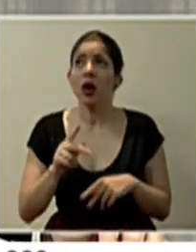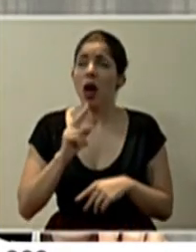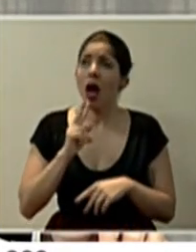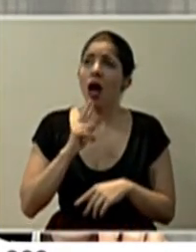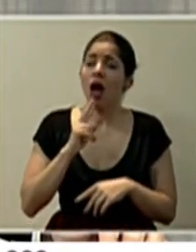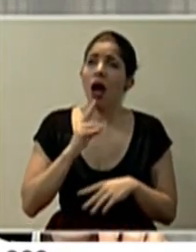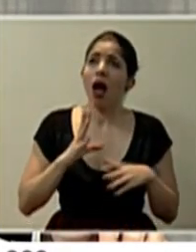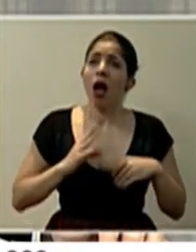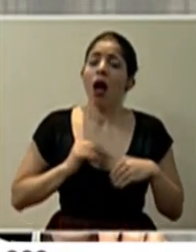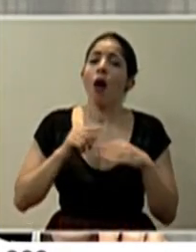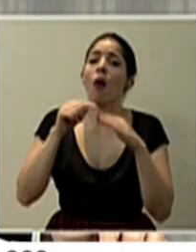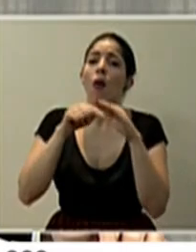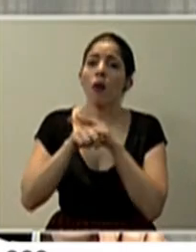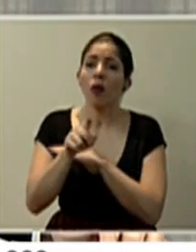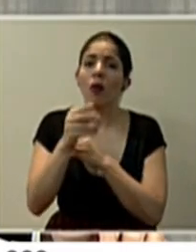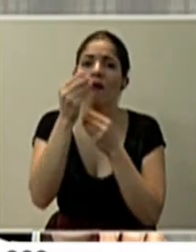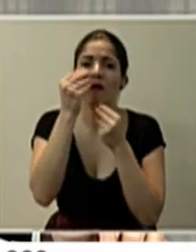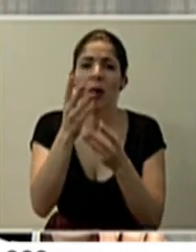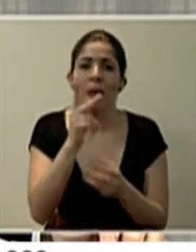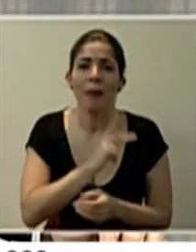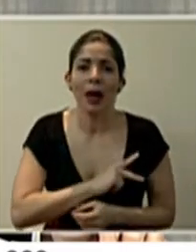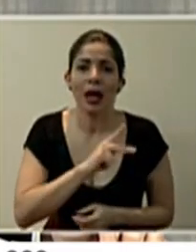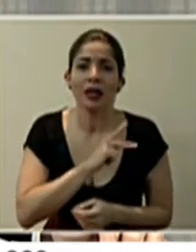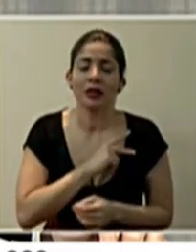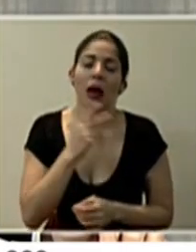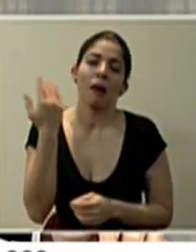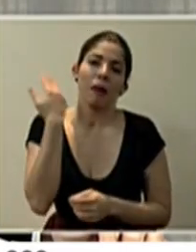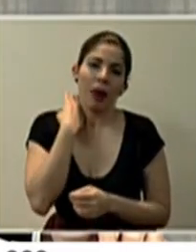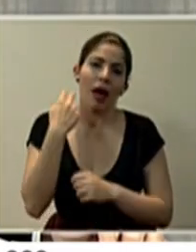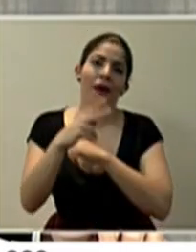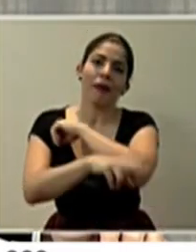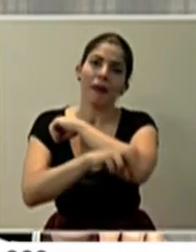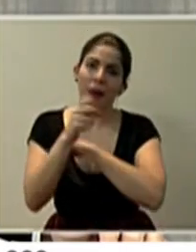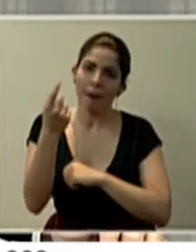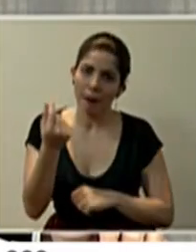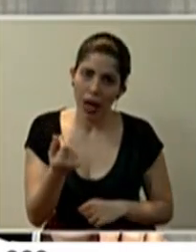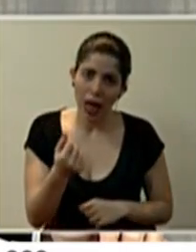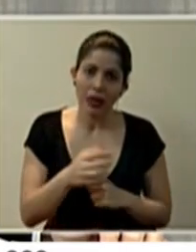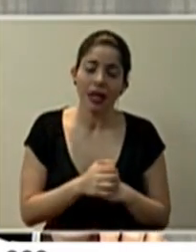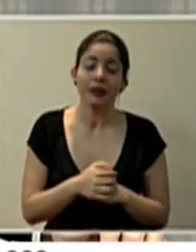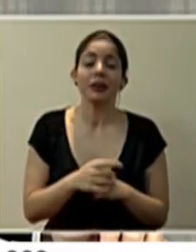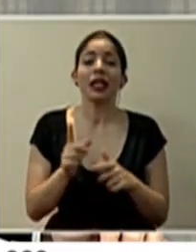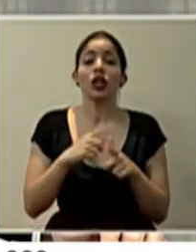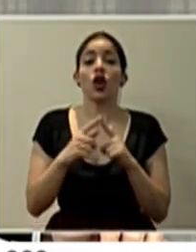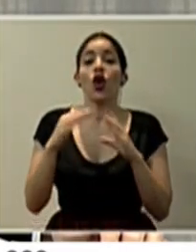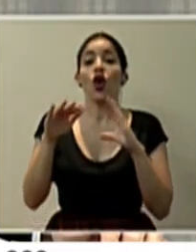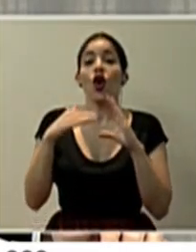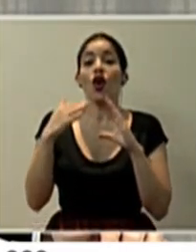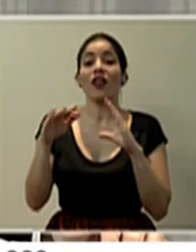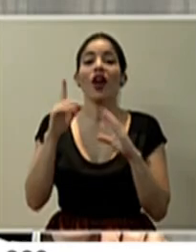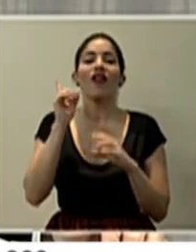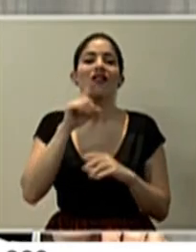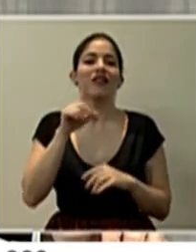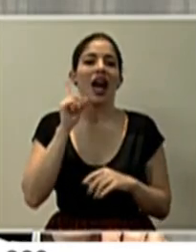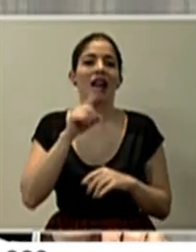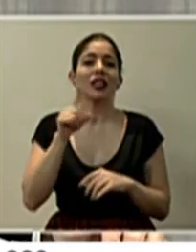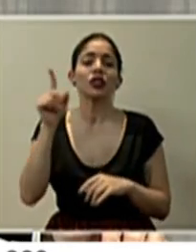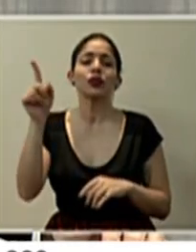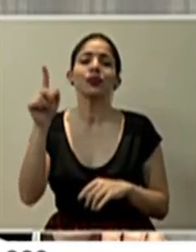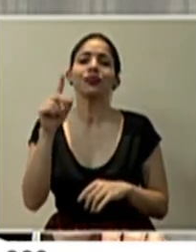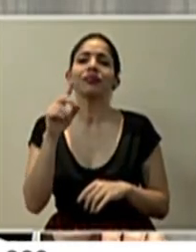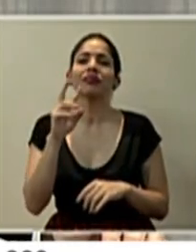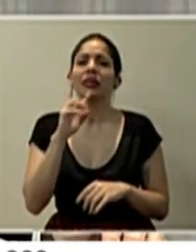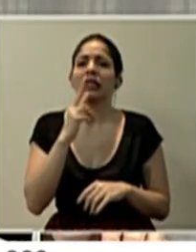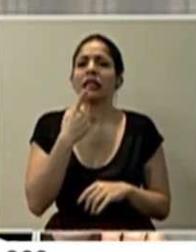también a pedirles datos personales y hacer el fraude. Y bueno, y el correo, correos electrónicos falsos, donde hacen pasar con